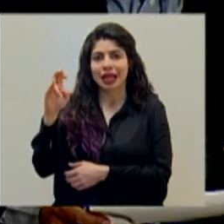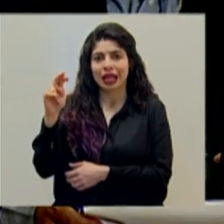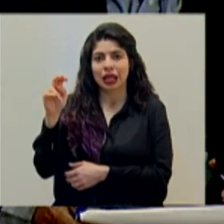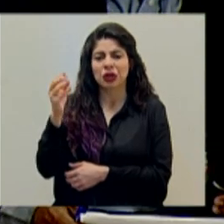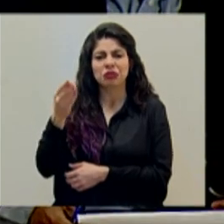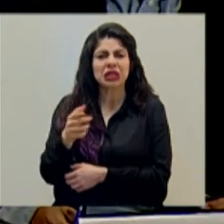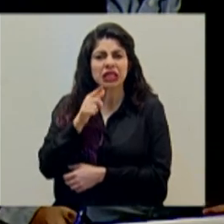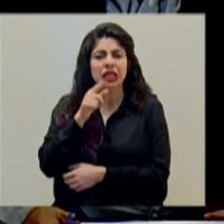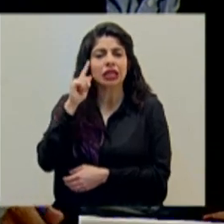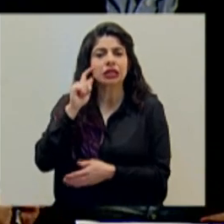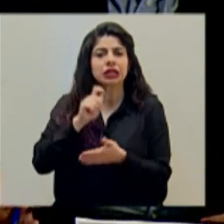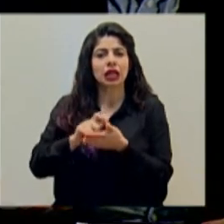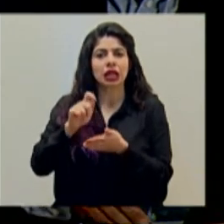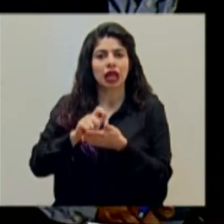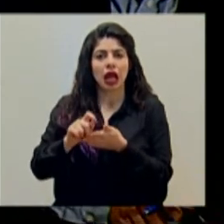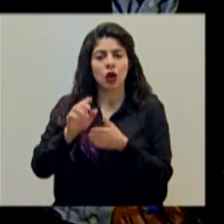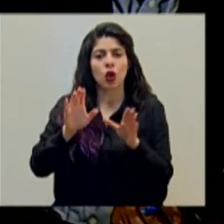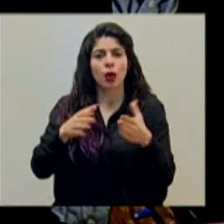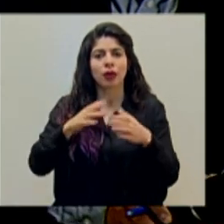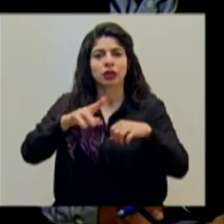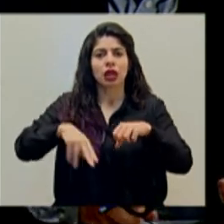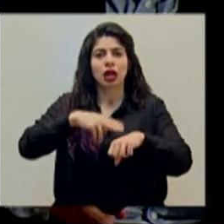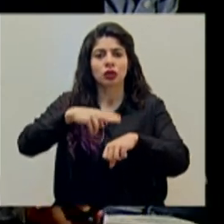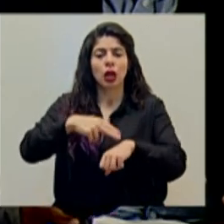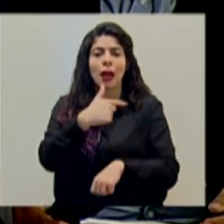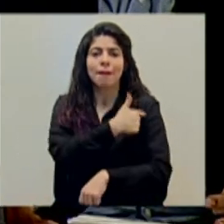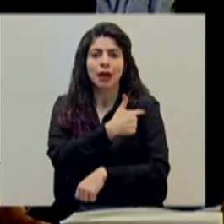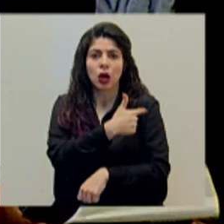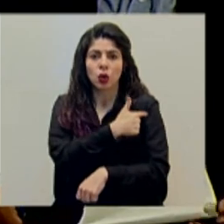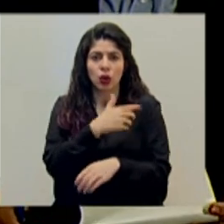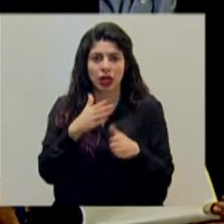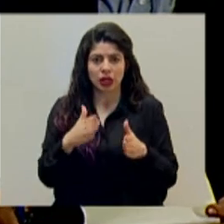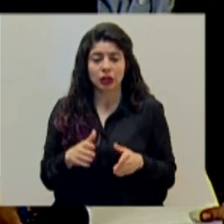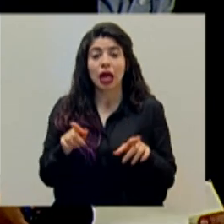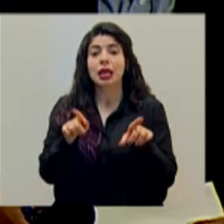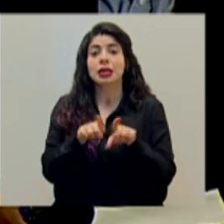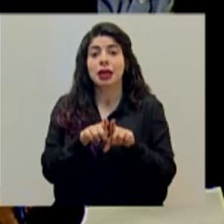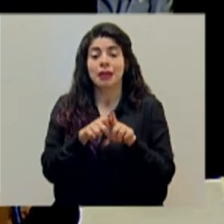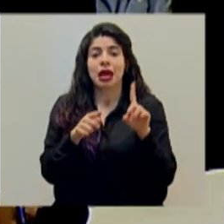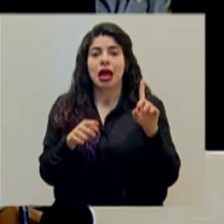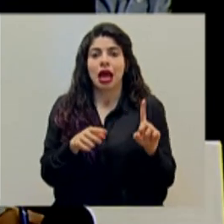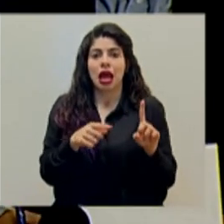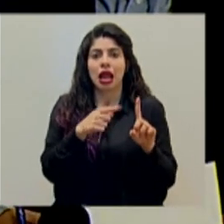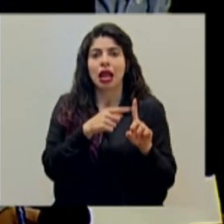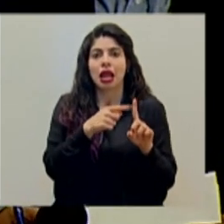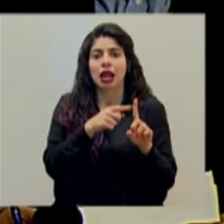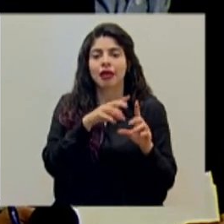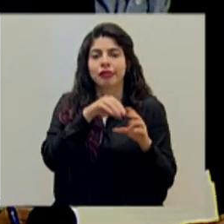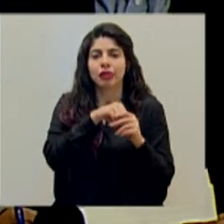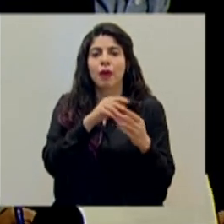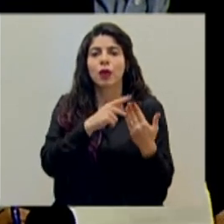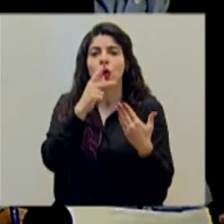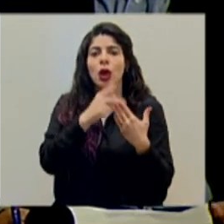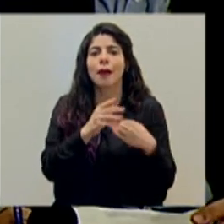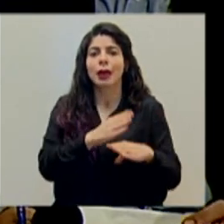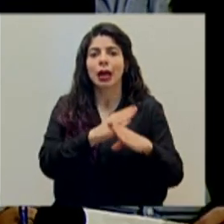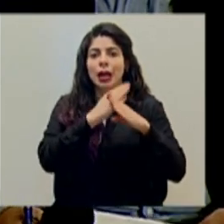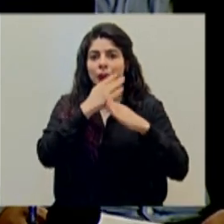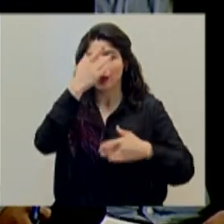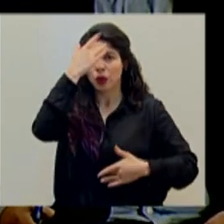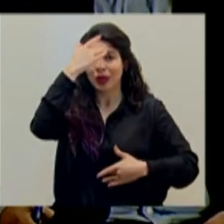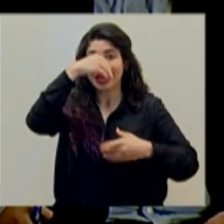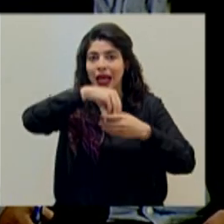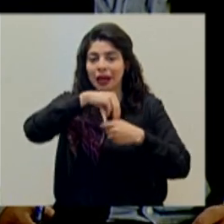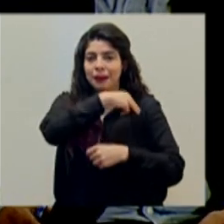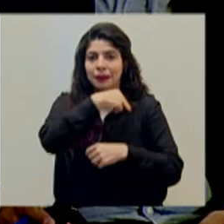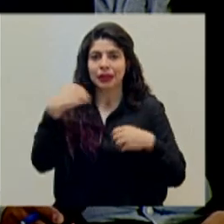de la Comisión Nacional de Vacunación y además es la contraparte del programa de inmunizaciones en el Ministerio